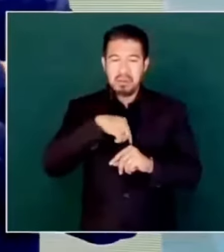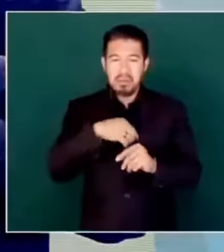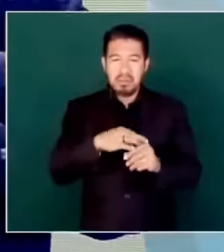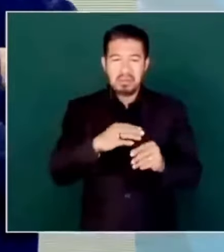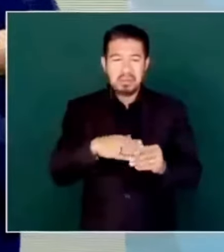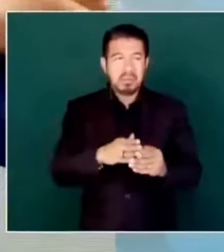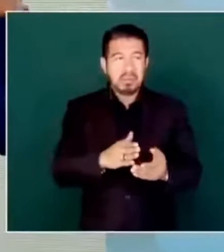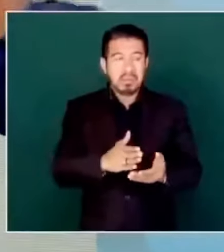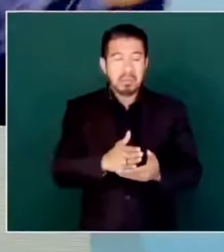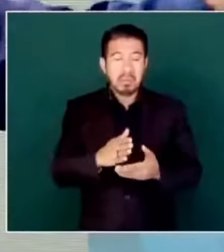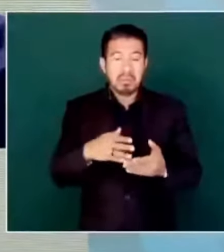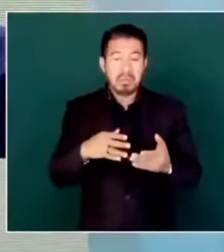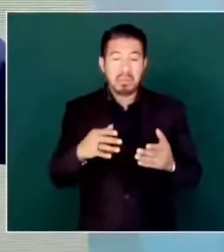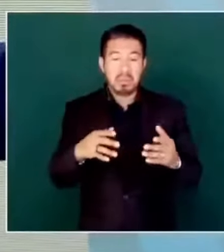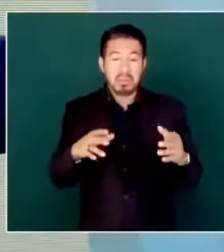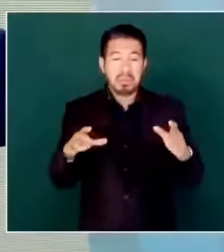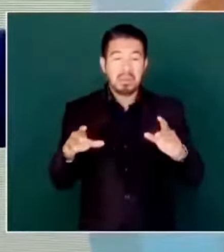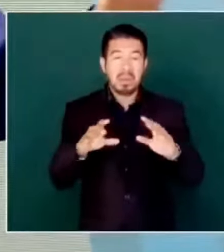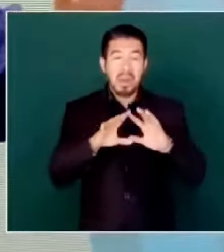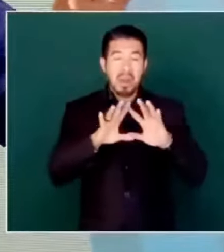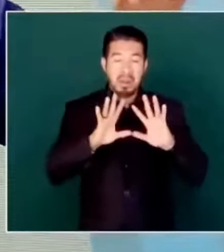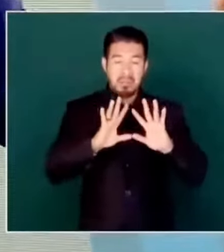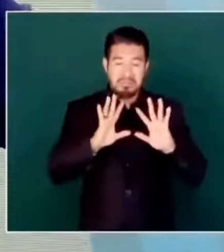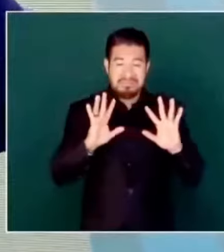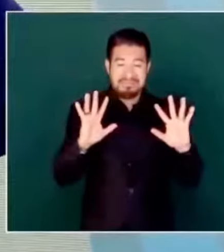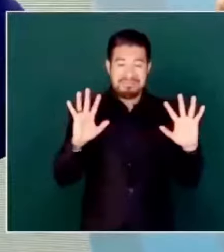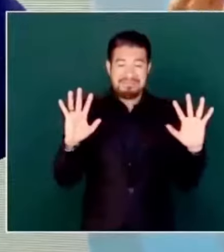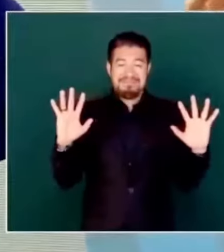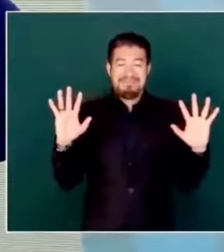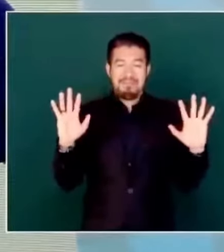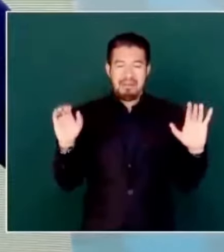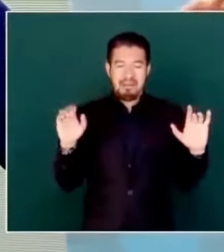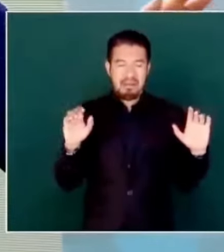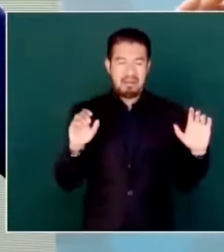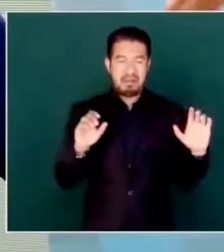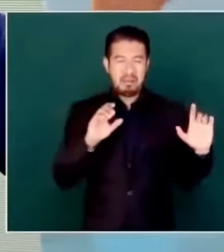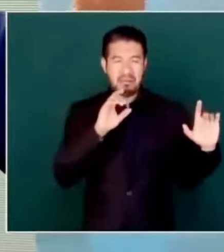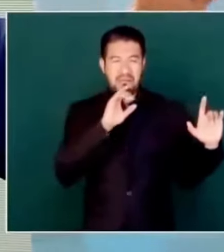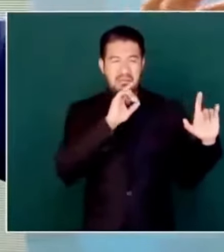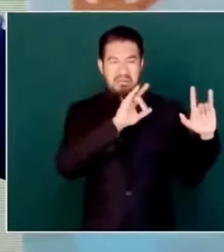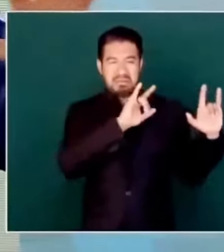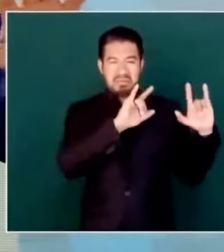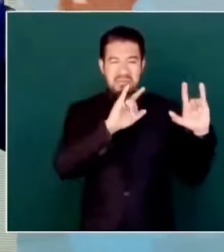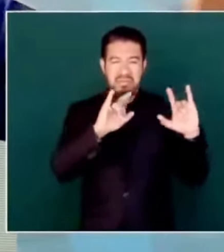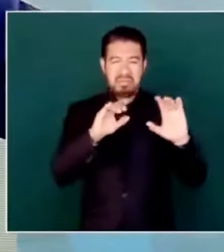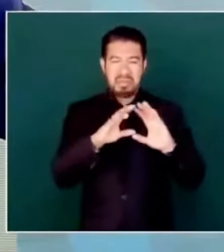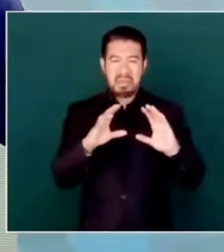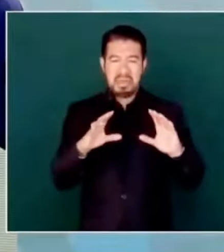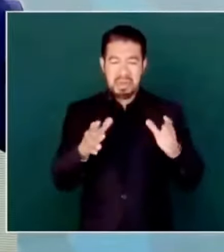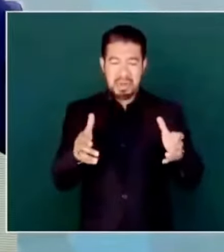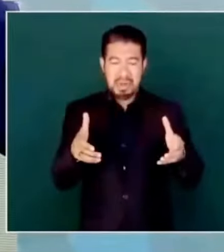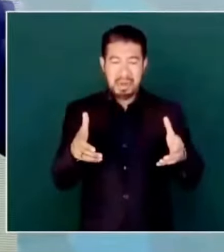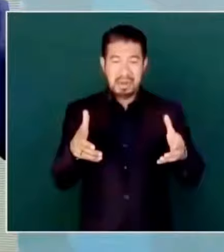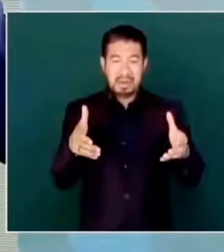Salíamos tapizado, tapizada la calle,